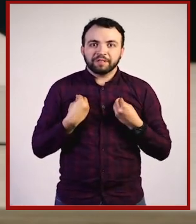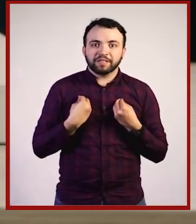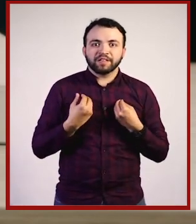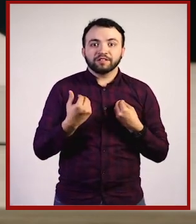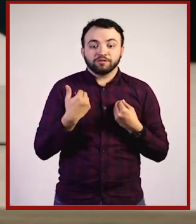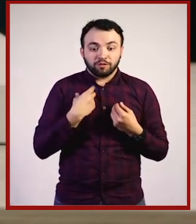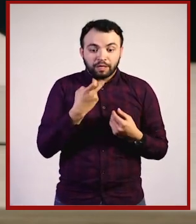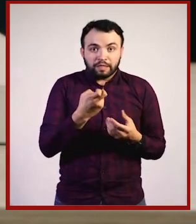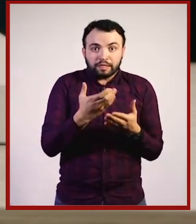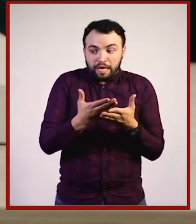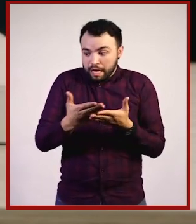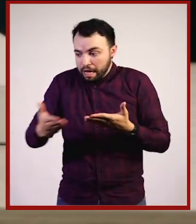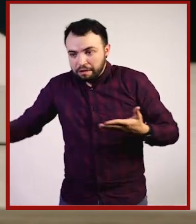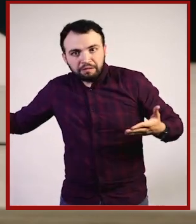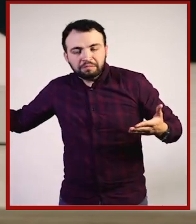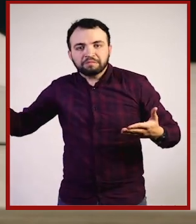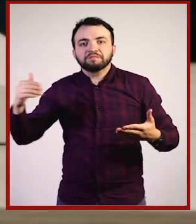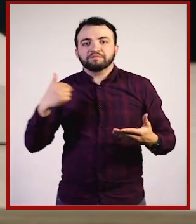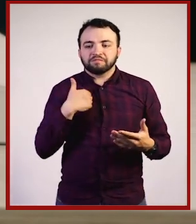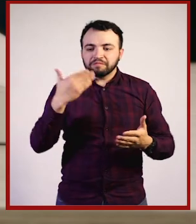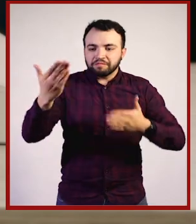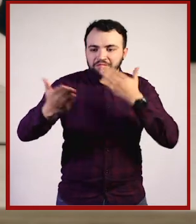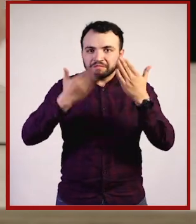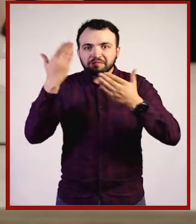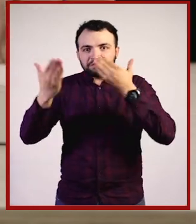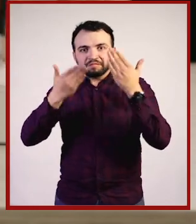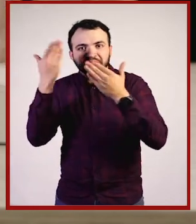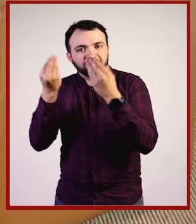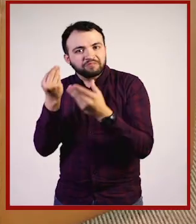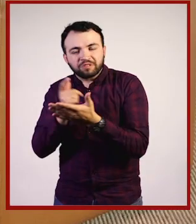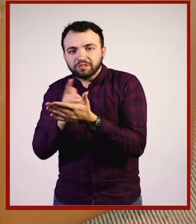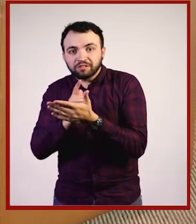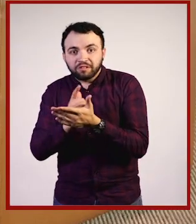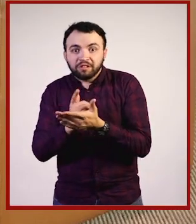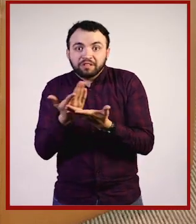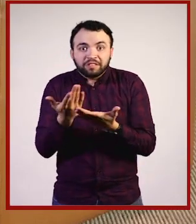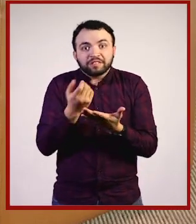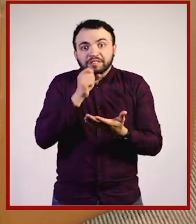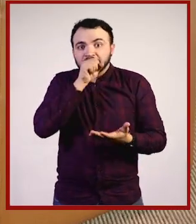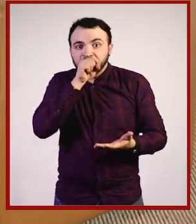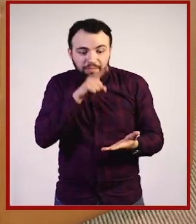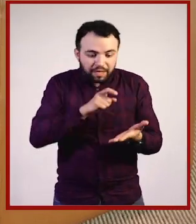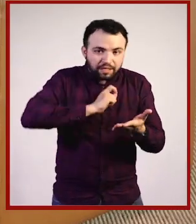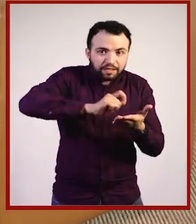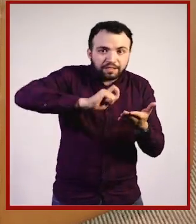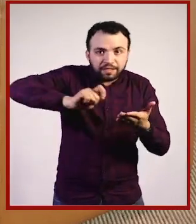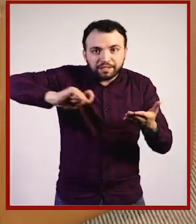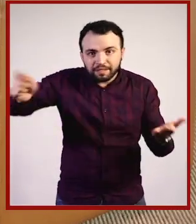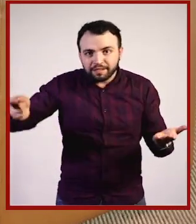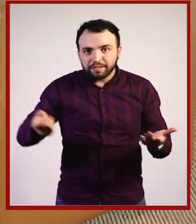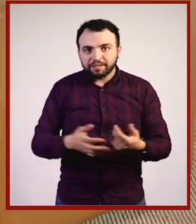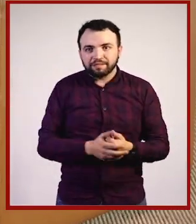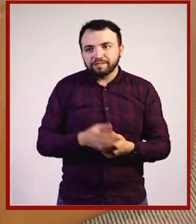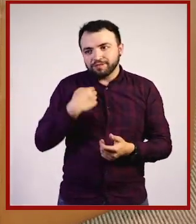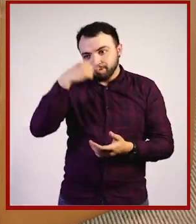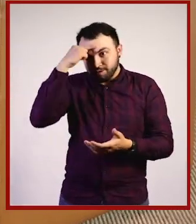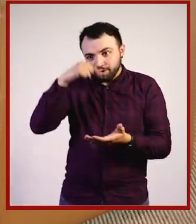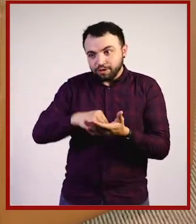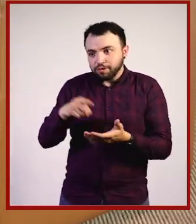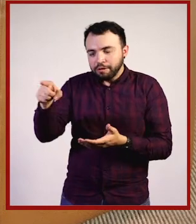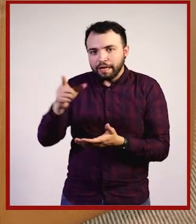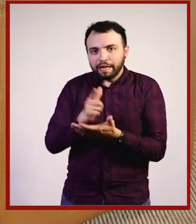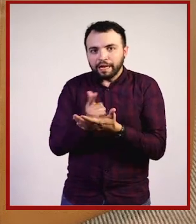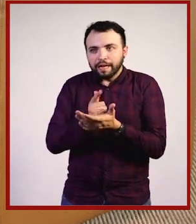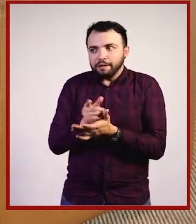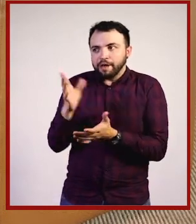leyendo libros y de ser posible también escribirlos. Guau, qué interesante. Definitivamente creo que el libro te encontró. ¿Estamos de acuerdo? El libro te encontró. Y hablando